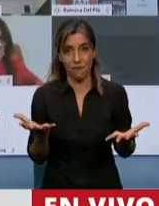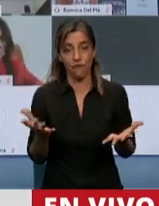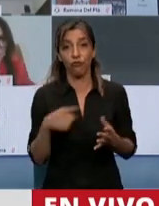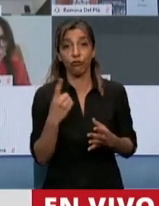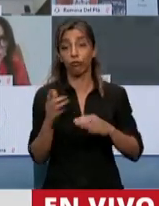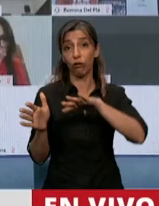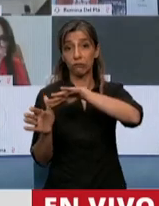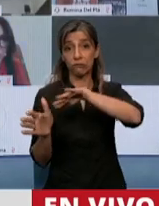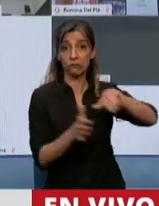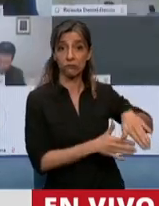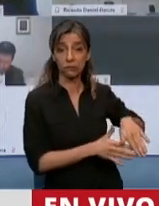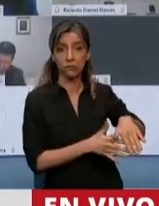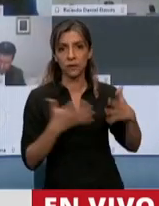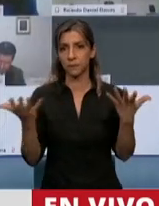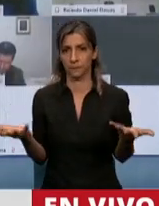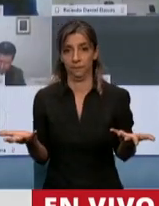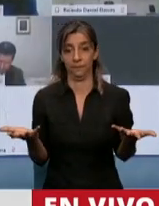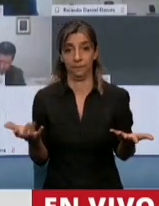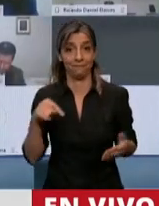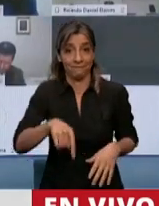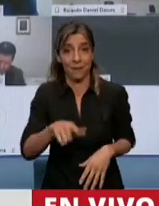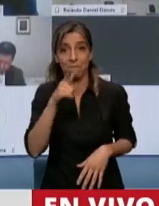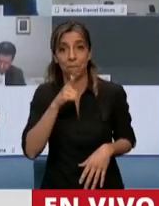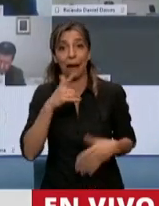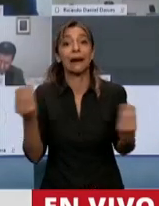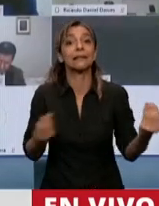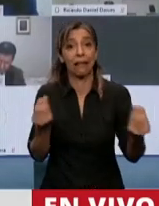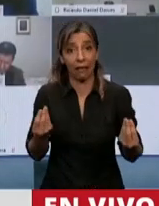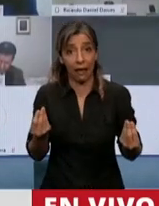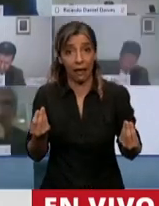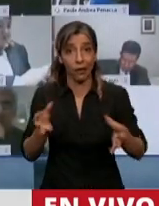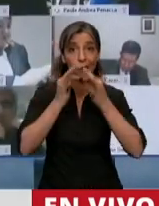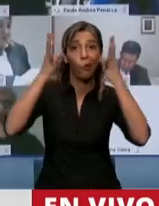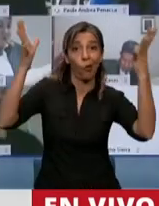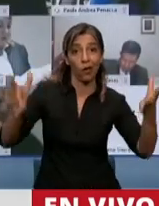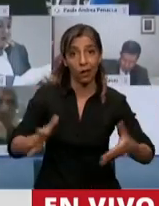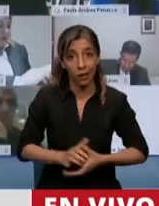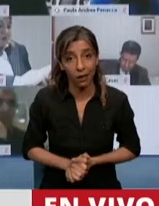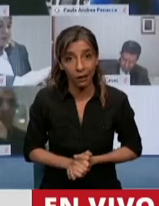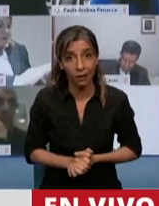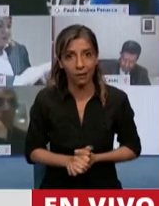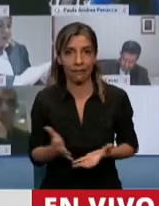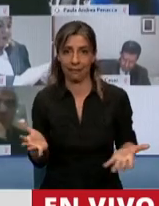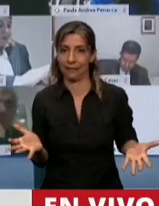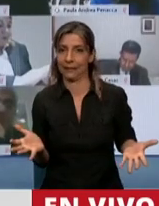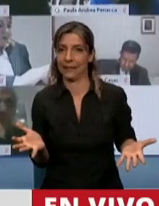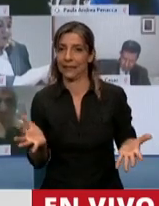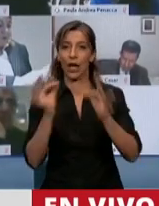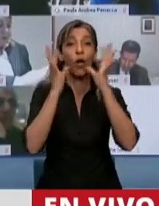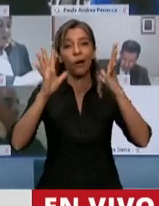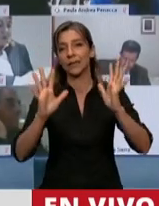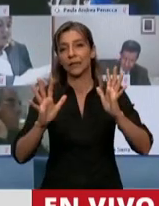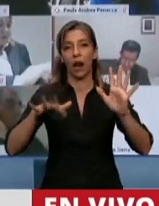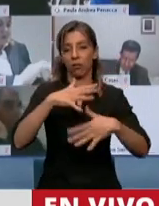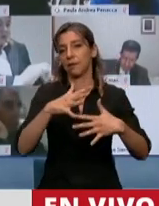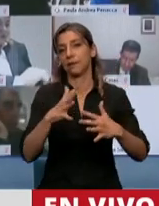pasamos a estar regidos por la ley de la selva, que es la peor que nos podría regir. Tenemos que procurar, y sobre